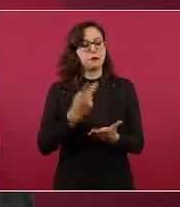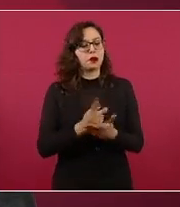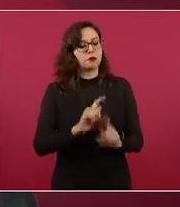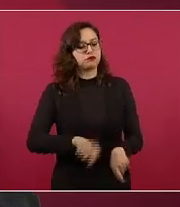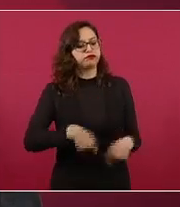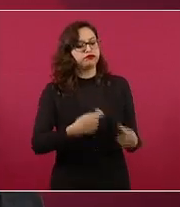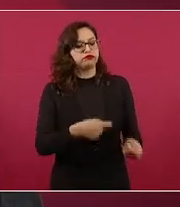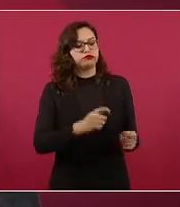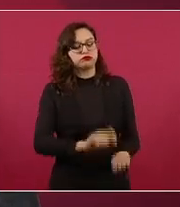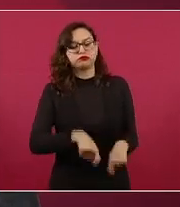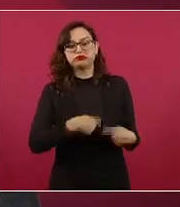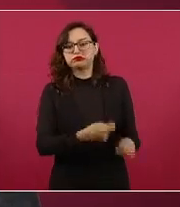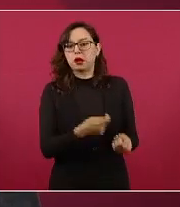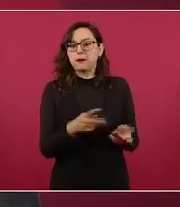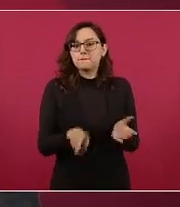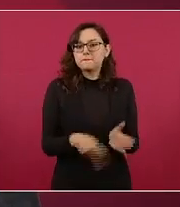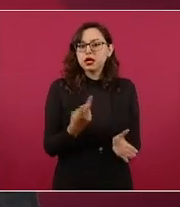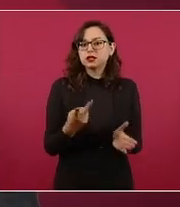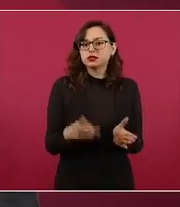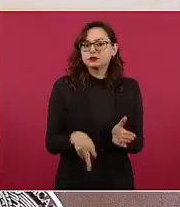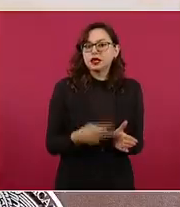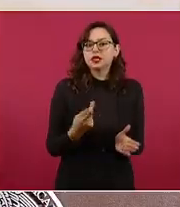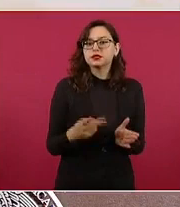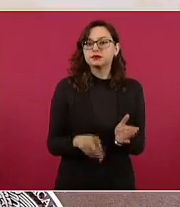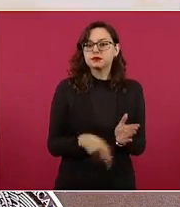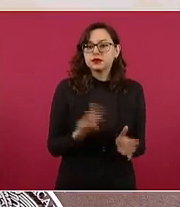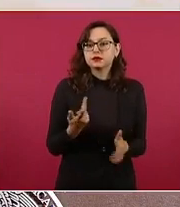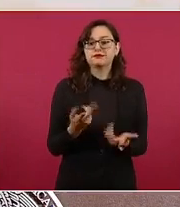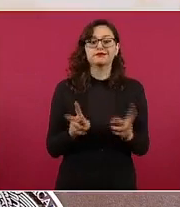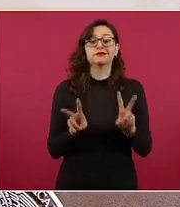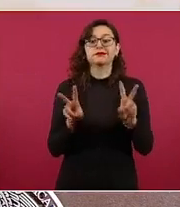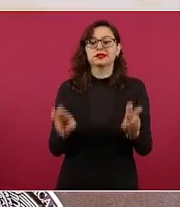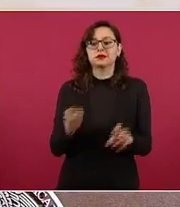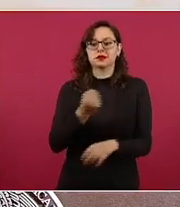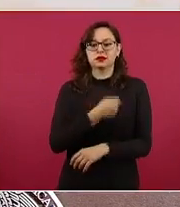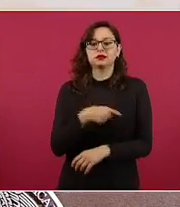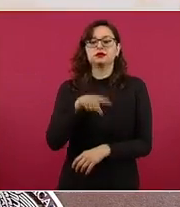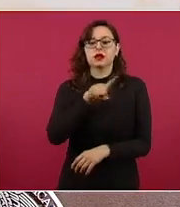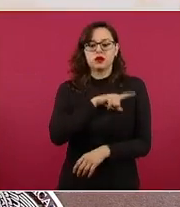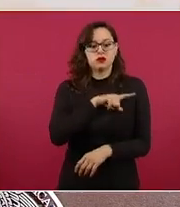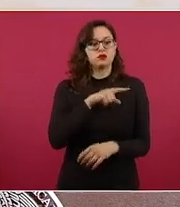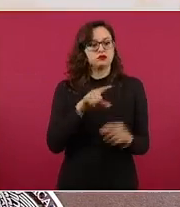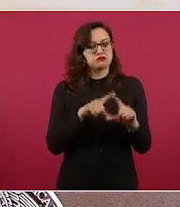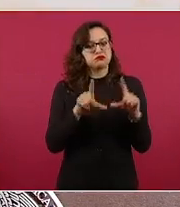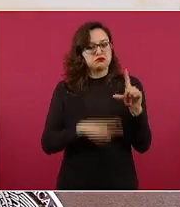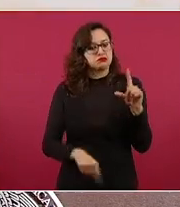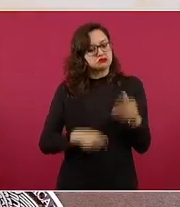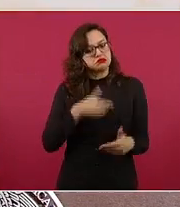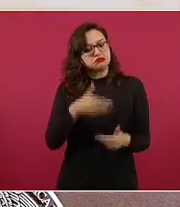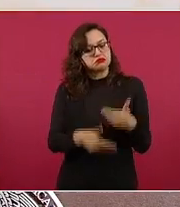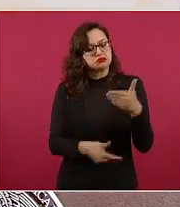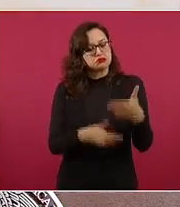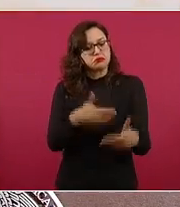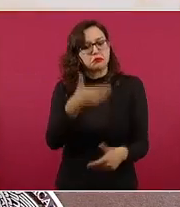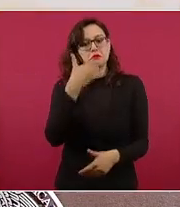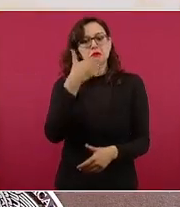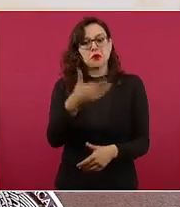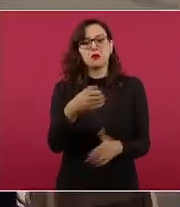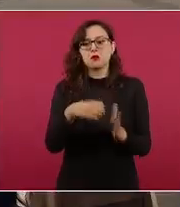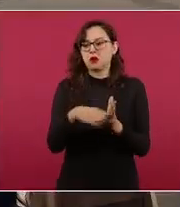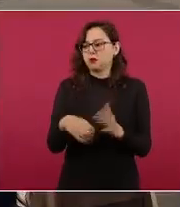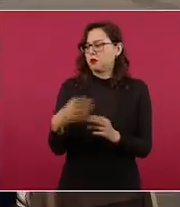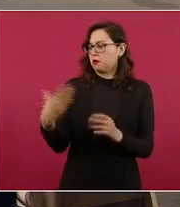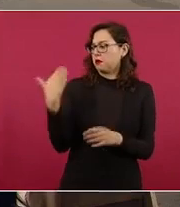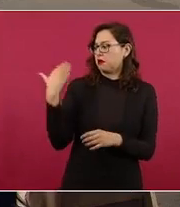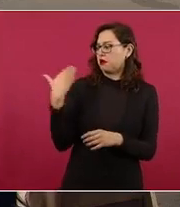salud pública, en materia de políticas de salud, como lo vimos hace un par de semanas con el reconocimiento que se le entregó al presidente.